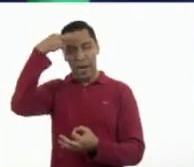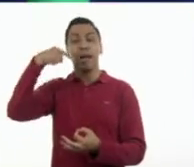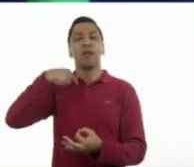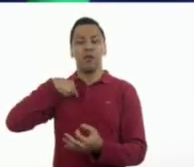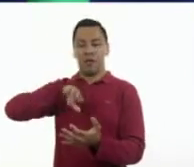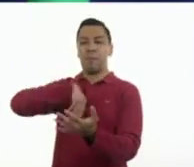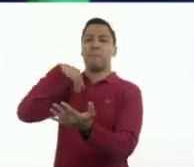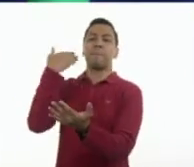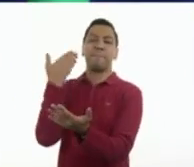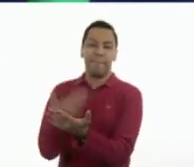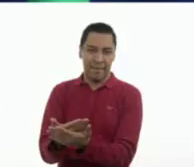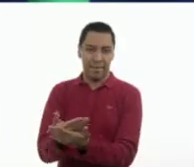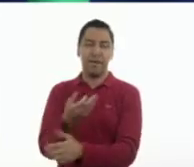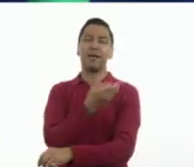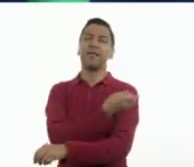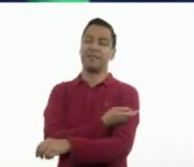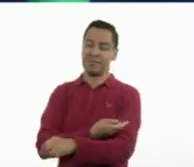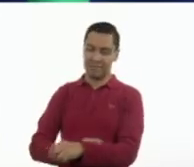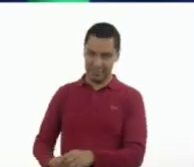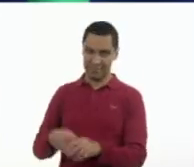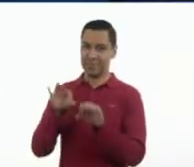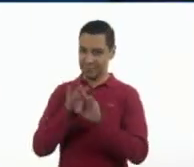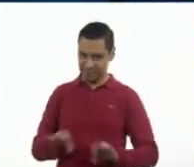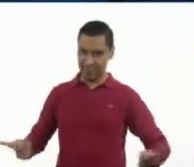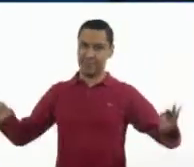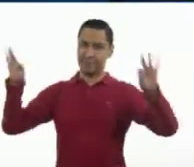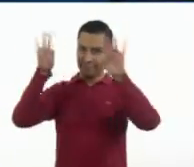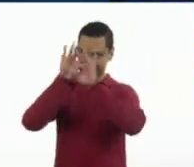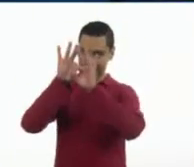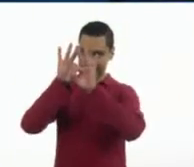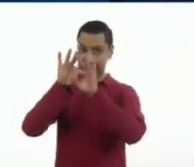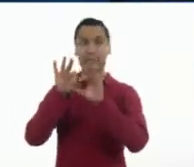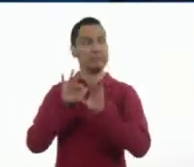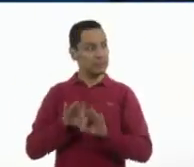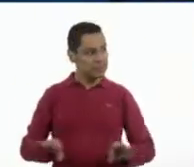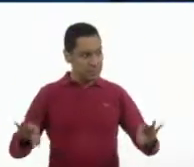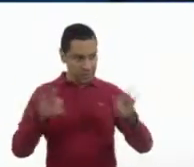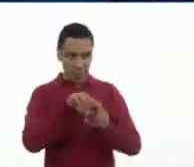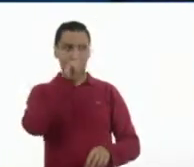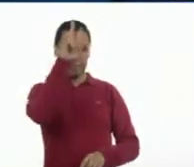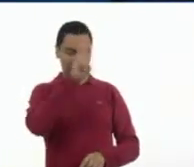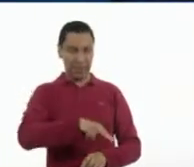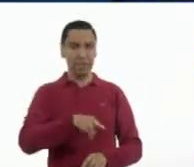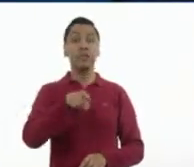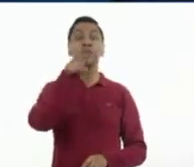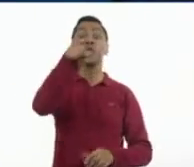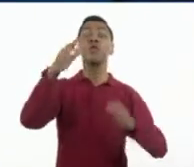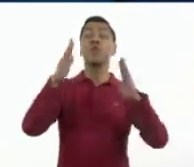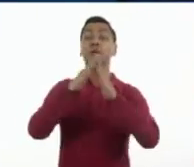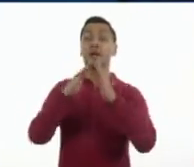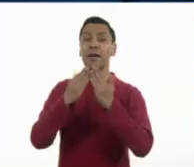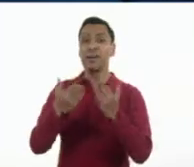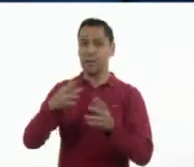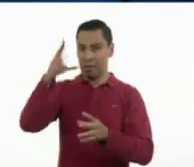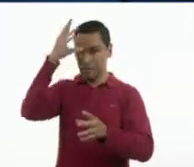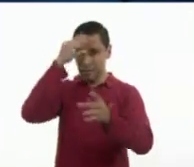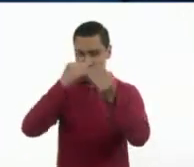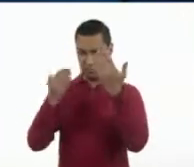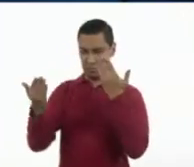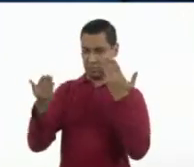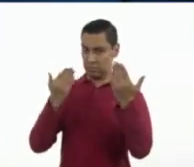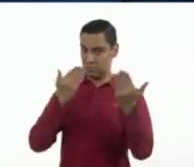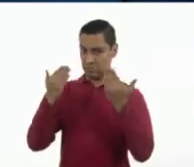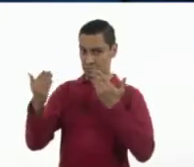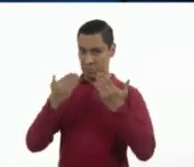muy, muy, muy, muy importante. De hecho, sí, importantísimo. Y ustedes, alumnos en casa, para que aprendan a analizar